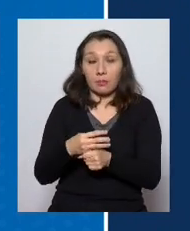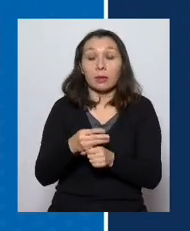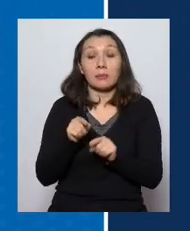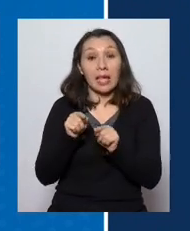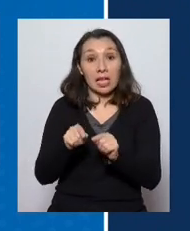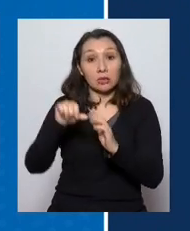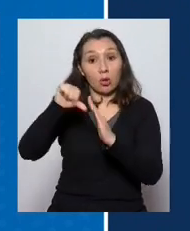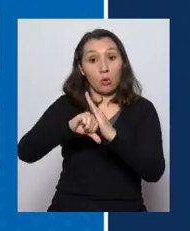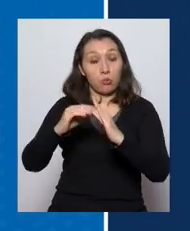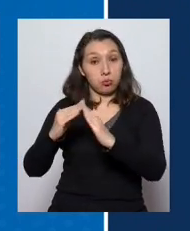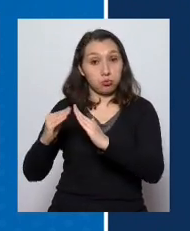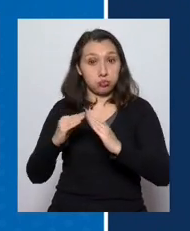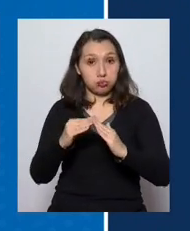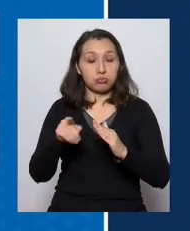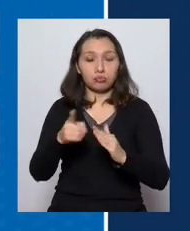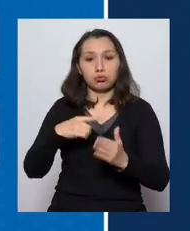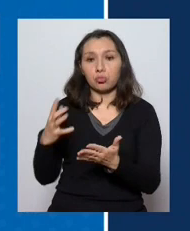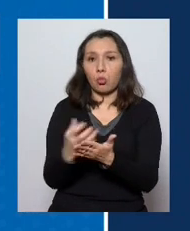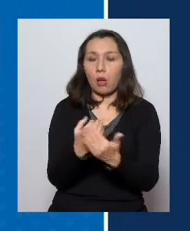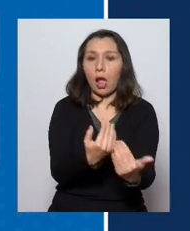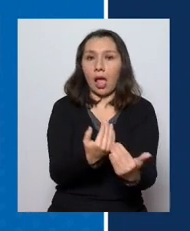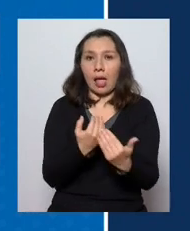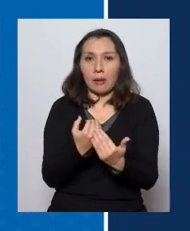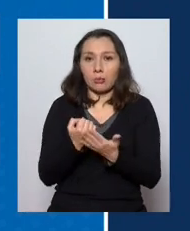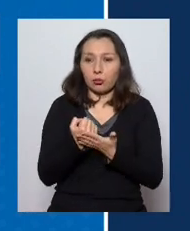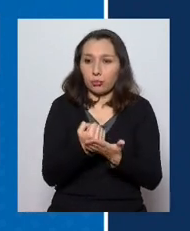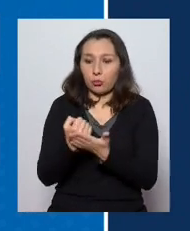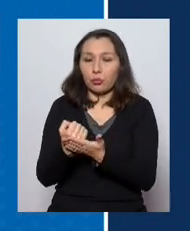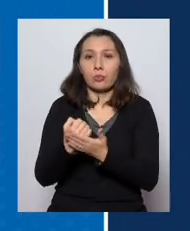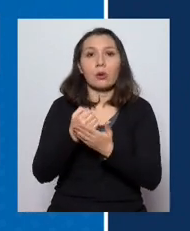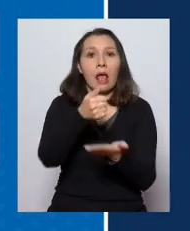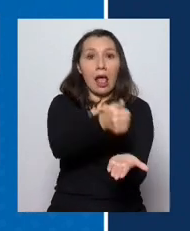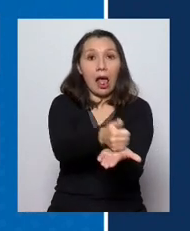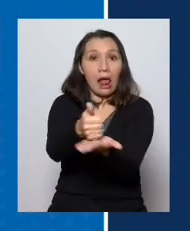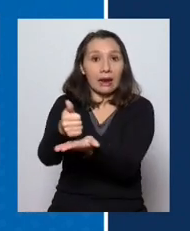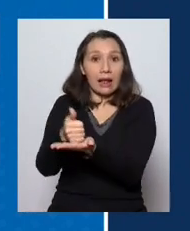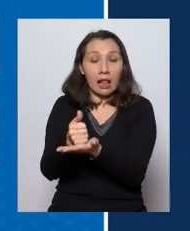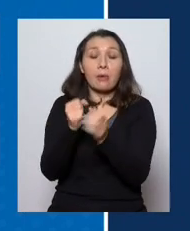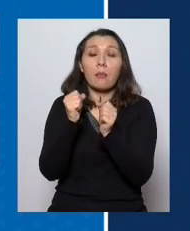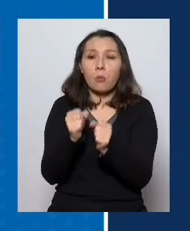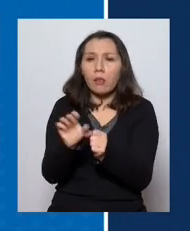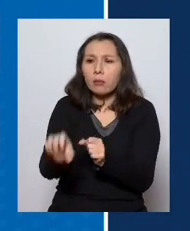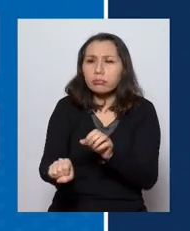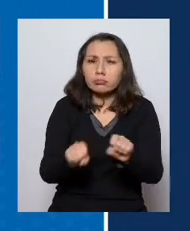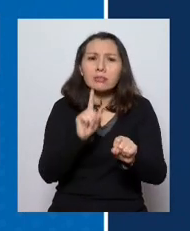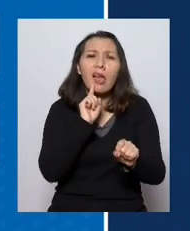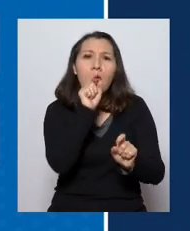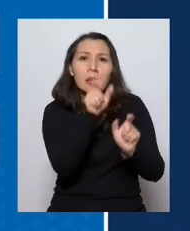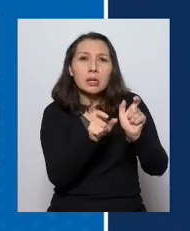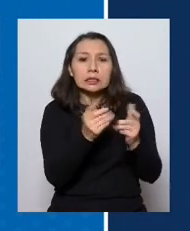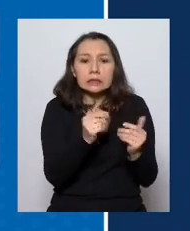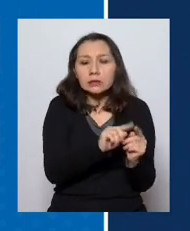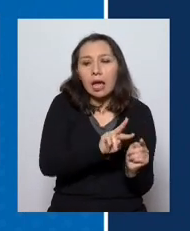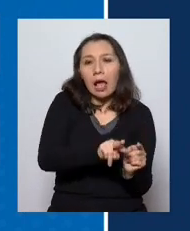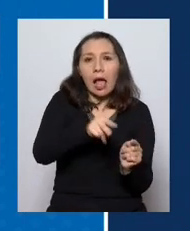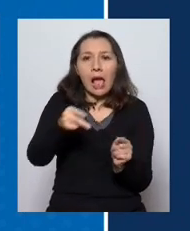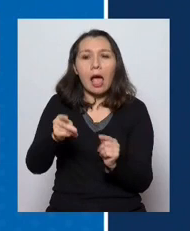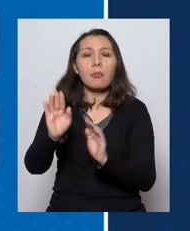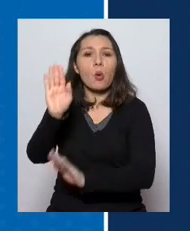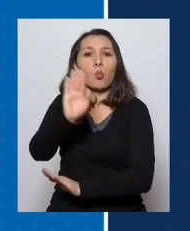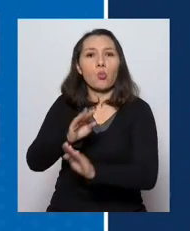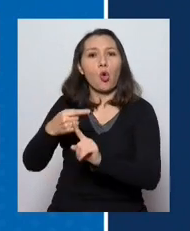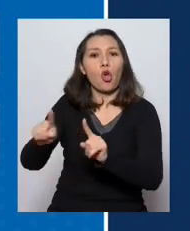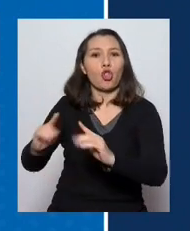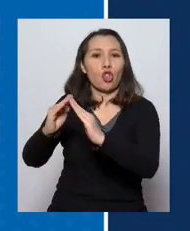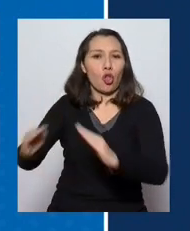Y esas cuarentenas nosotros hemos logrado el apoyo y la colaboración con los alcaldes para poder identificar esas personas y a través de ellos